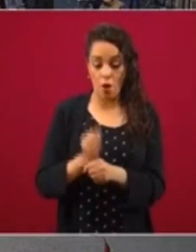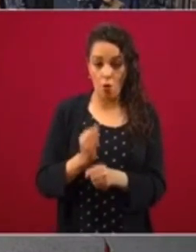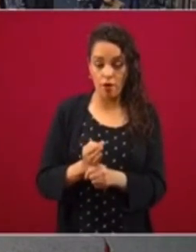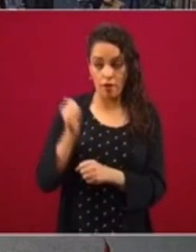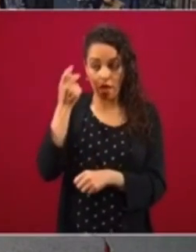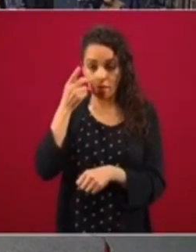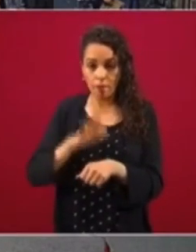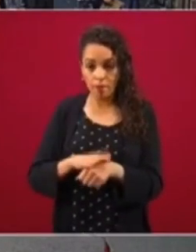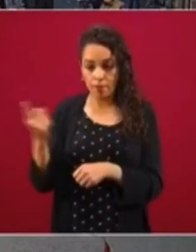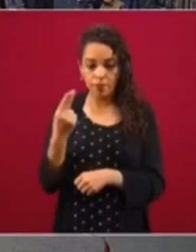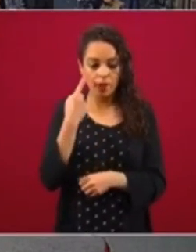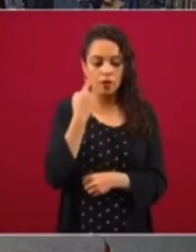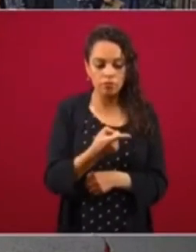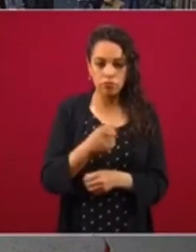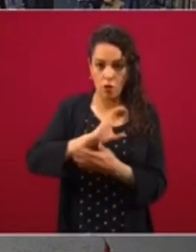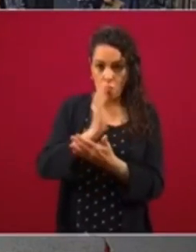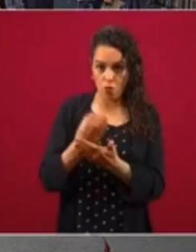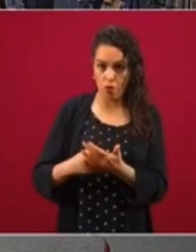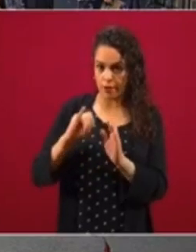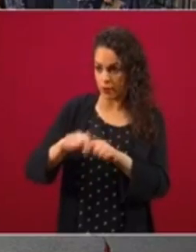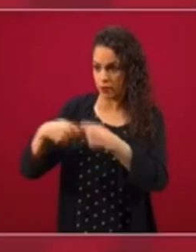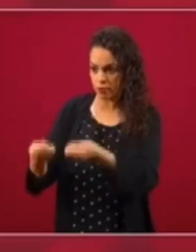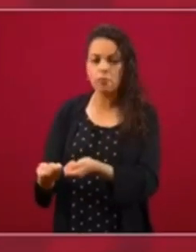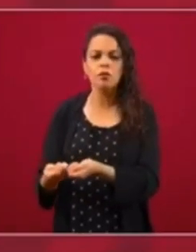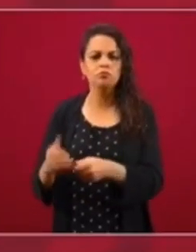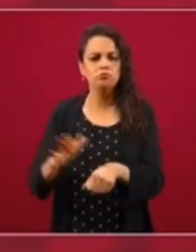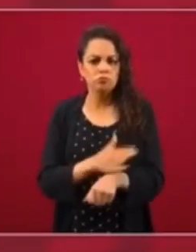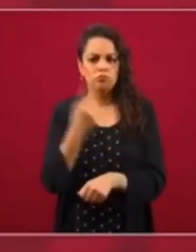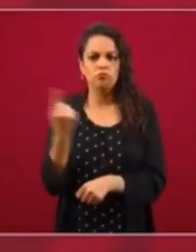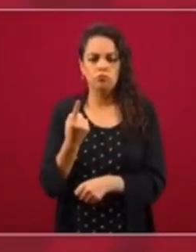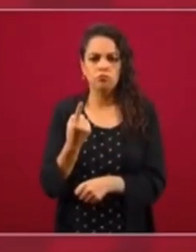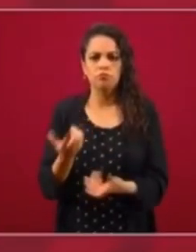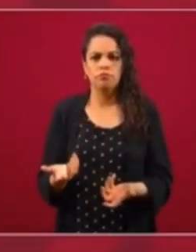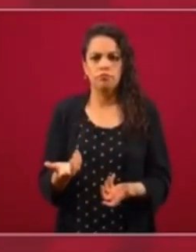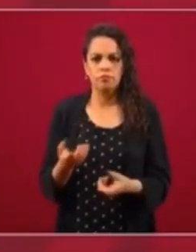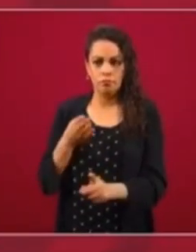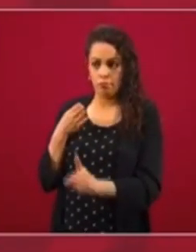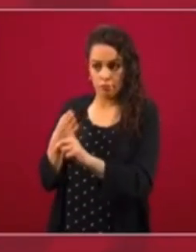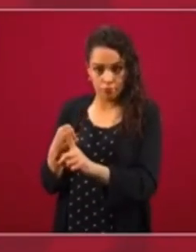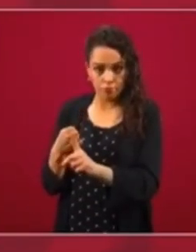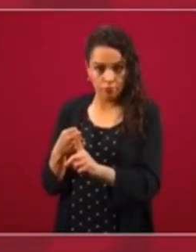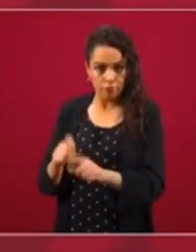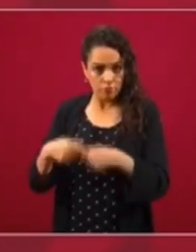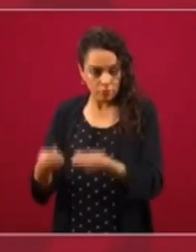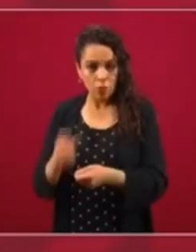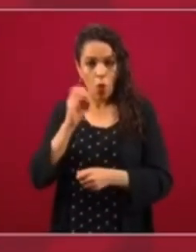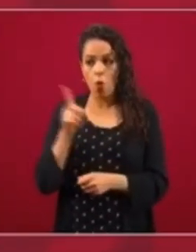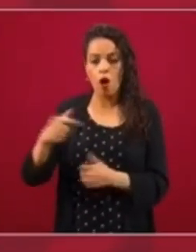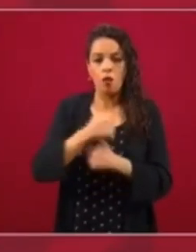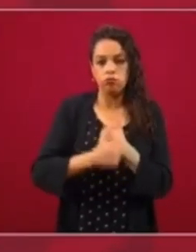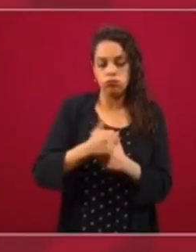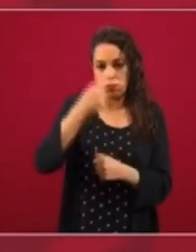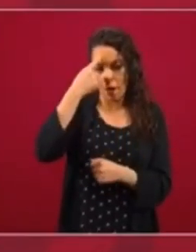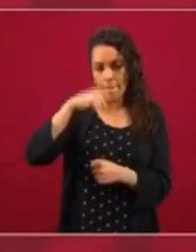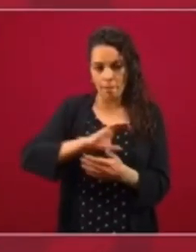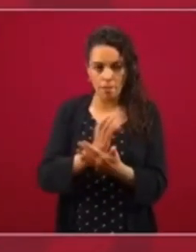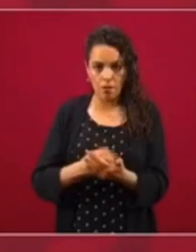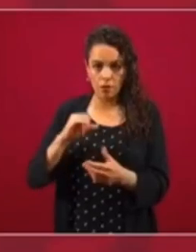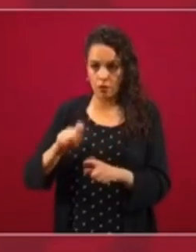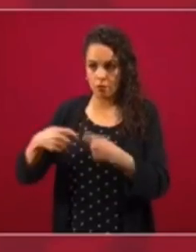qué contratos han recibido y por qué, si fueron asignaciones directas, fueron licitaciones, ver todo esto.